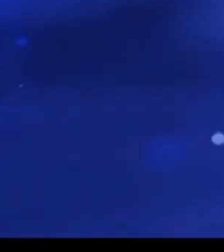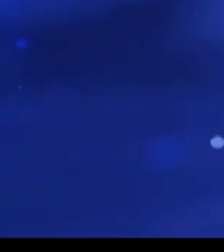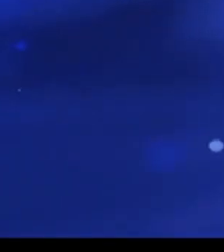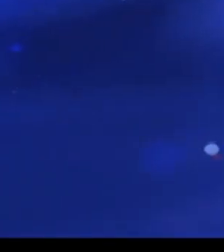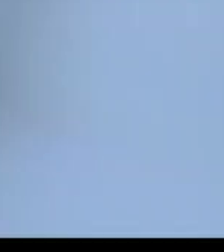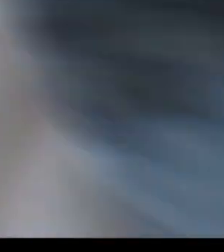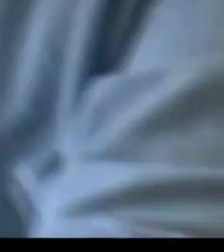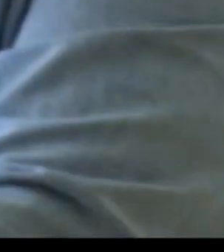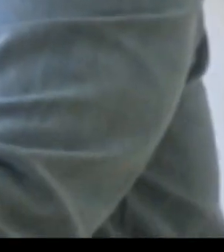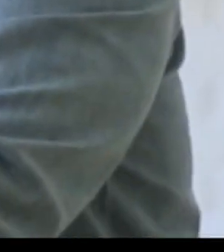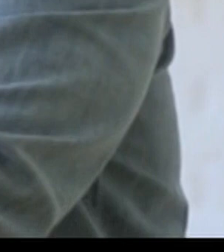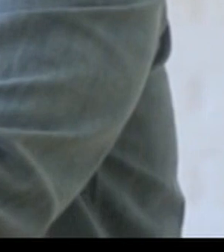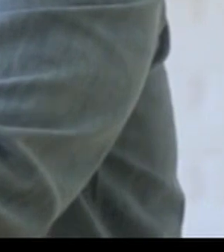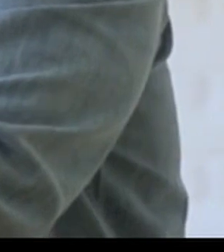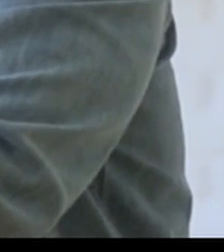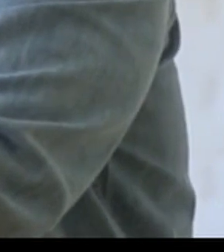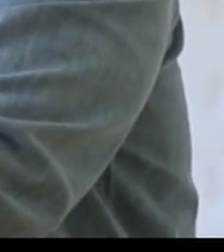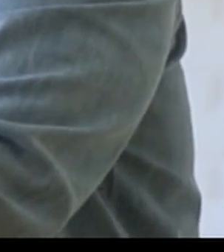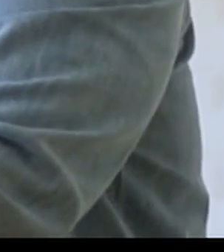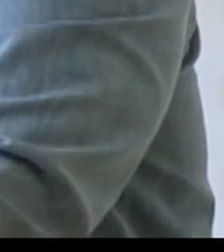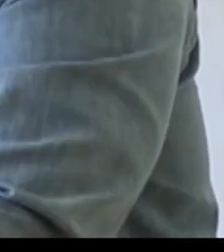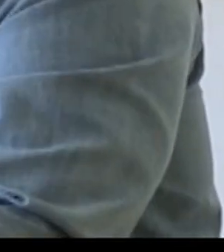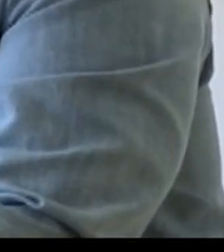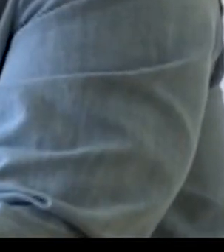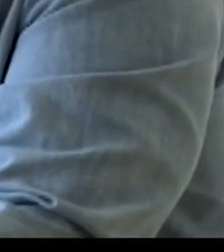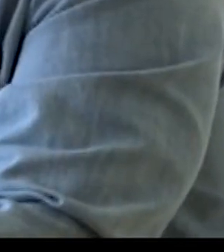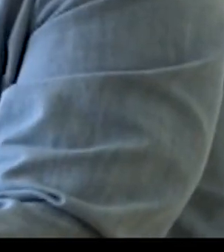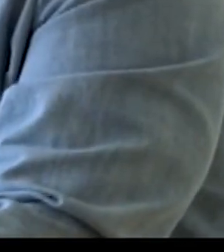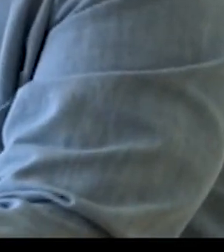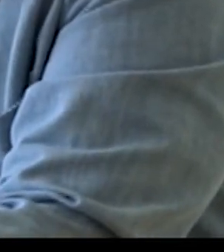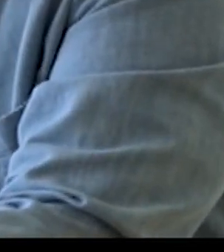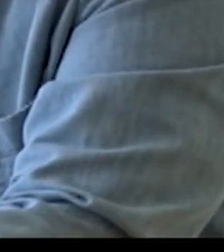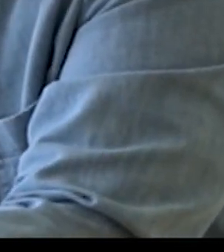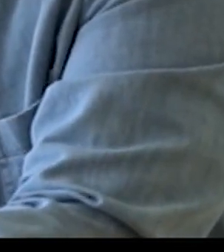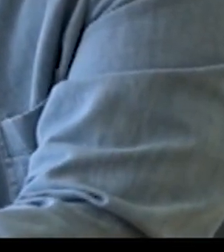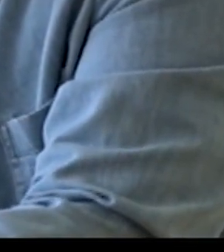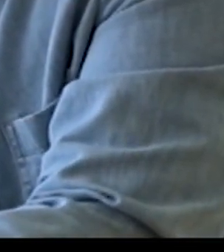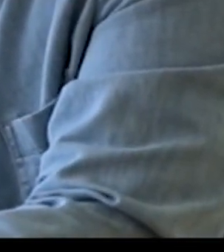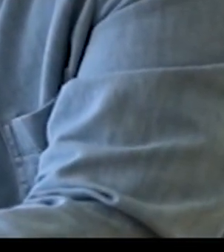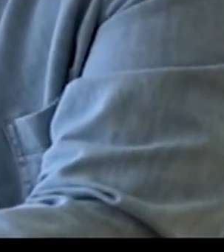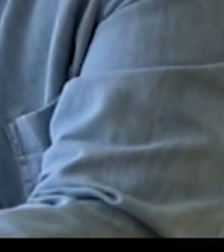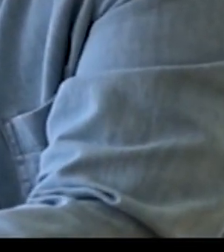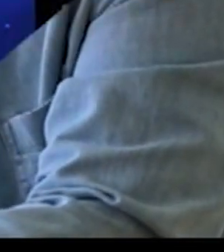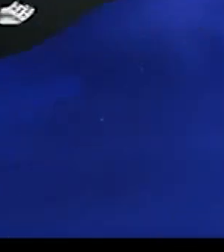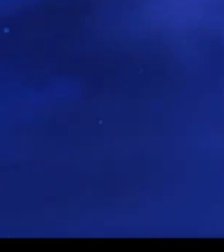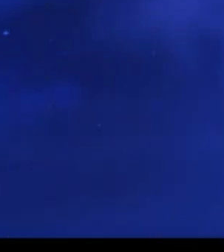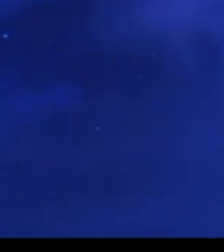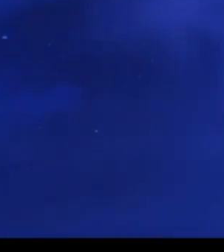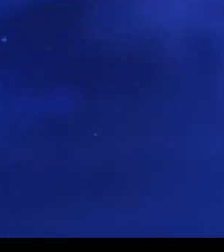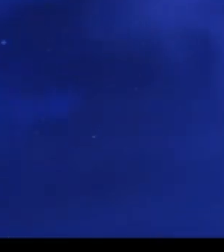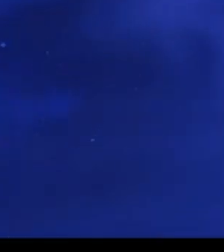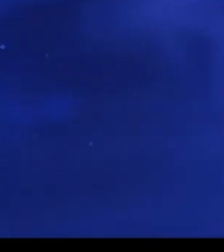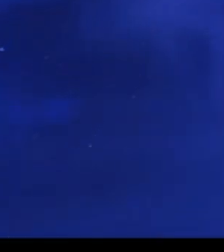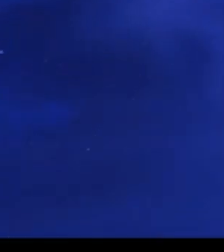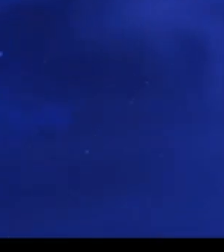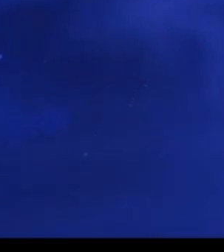la app BCR móvil completando el formulario electrónico por su conveniencia y seguridad utilice la pulsera o el sticker